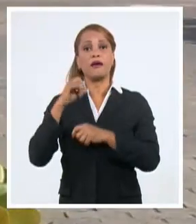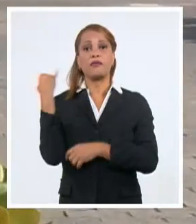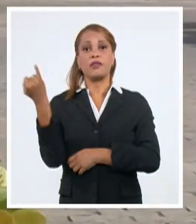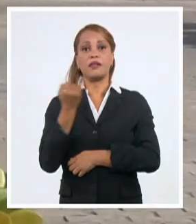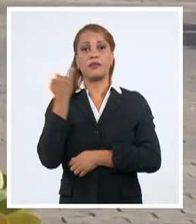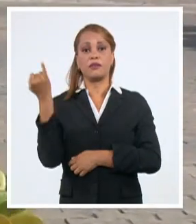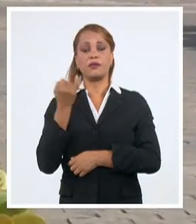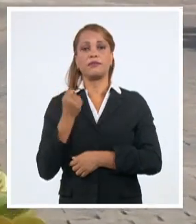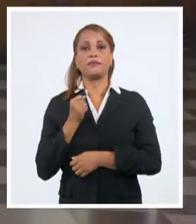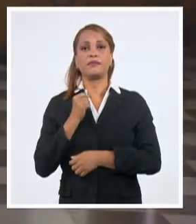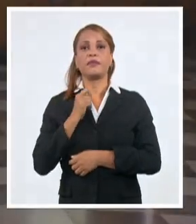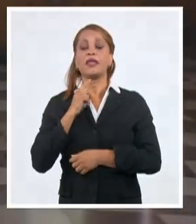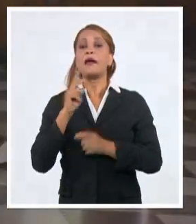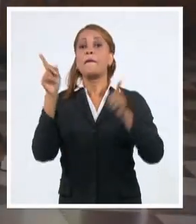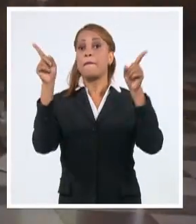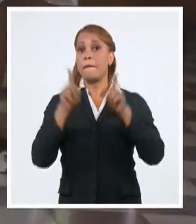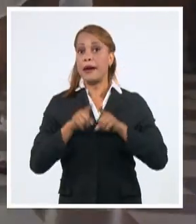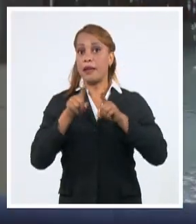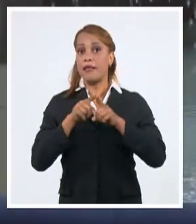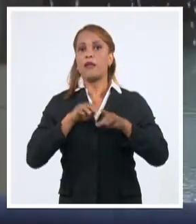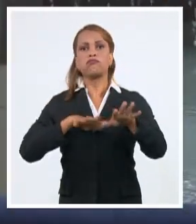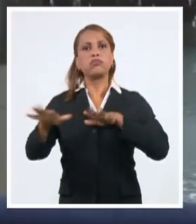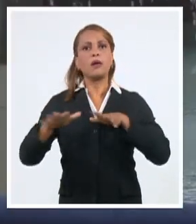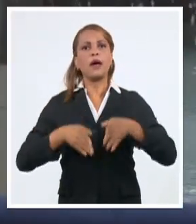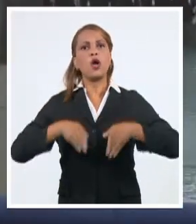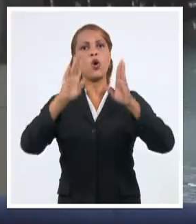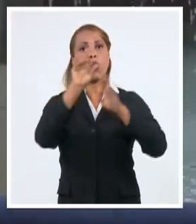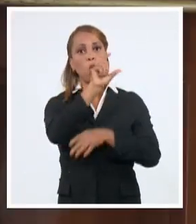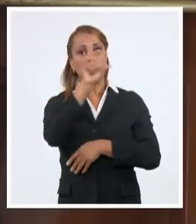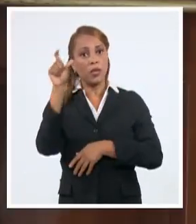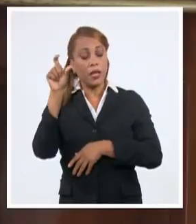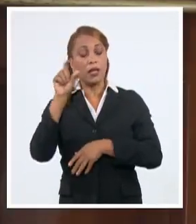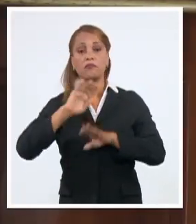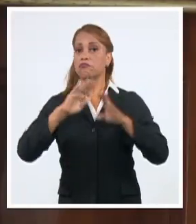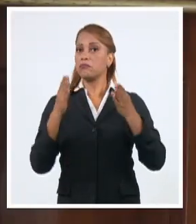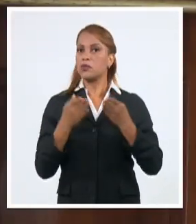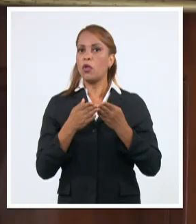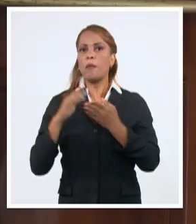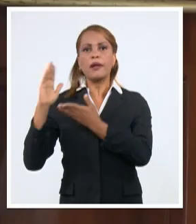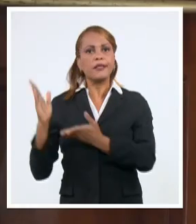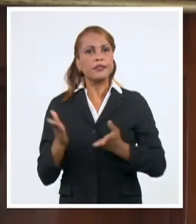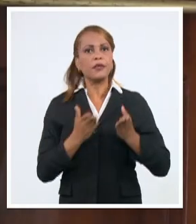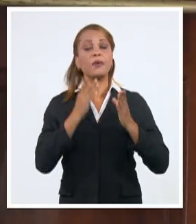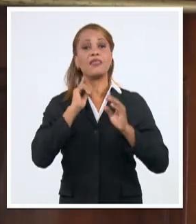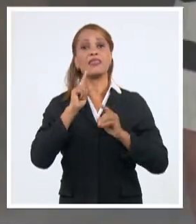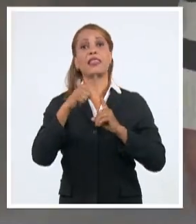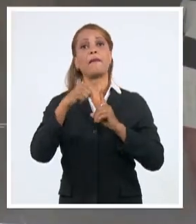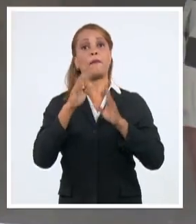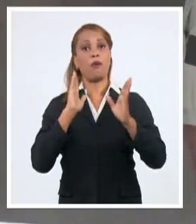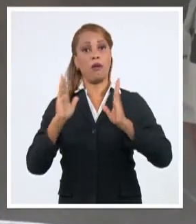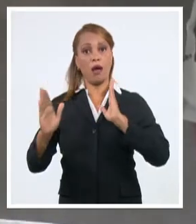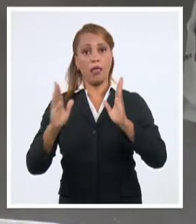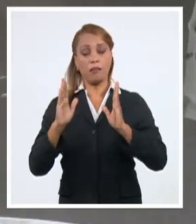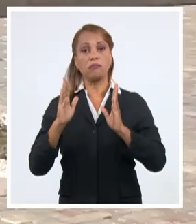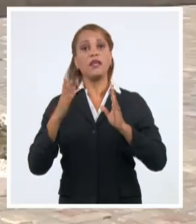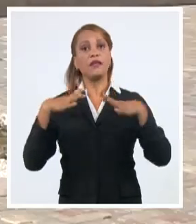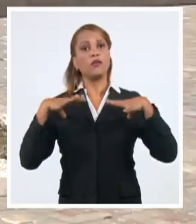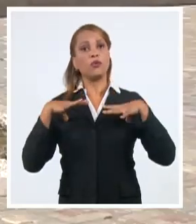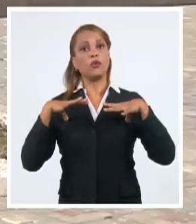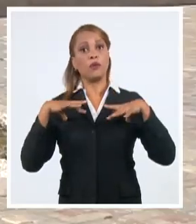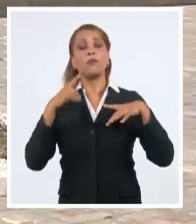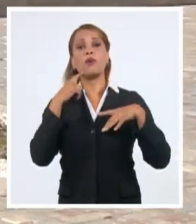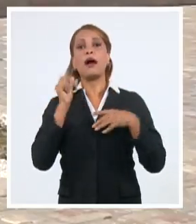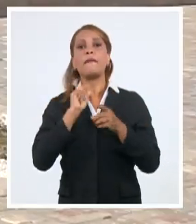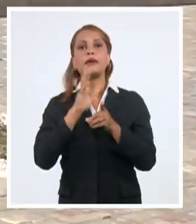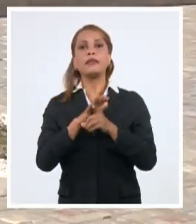Varadero alista sus instalaciones hoteleras y extrahoteleras para recibir la temporada alta del turismo a partir del próximo mes de